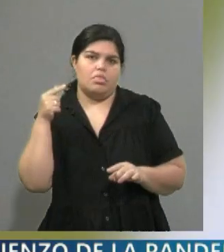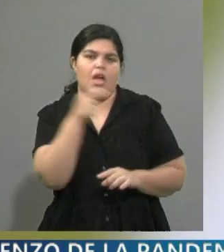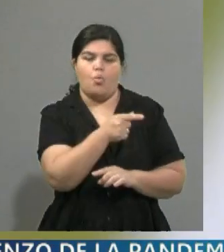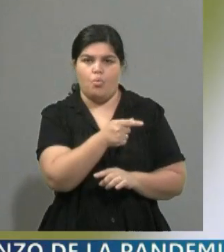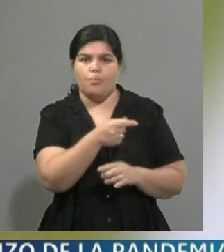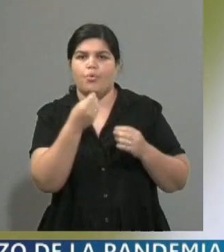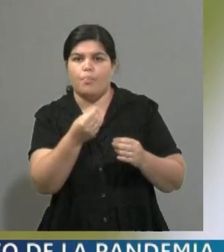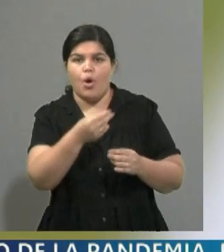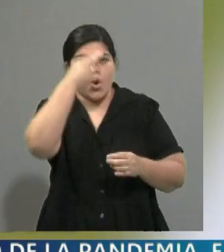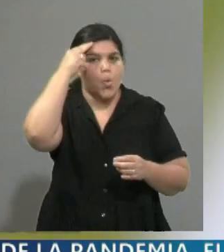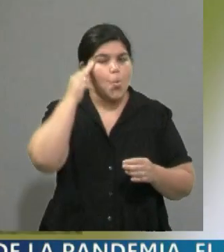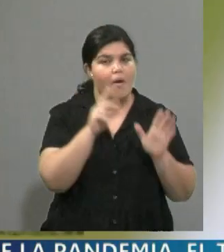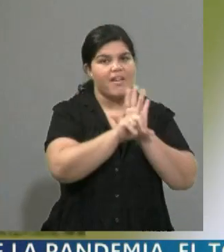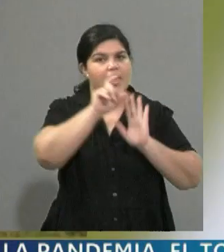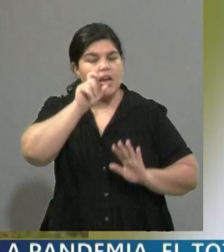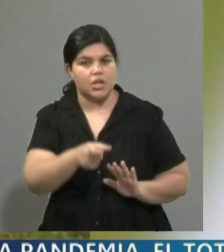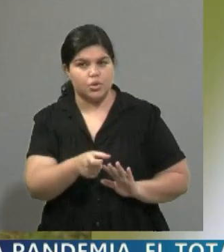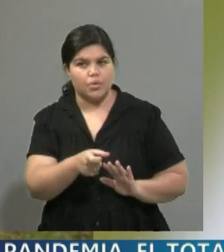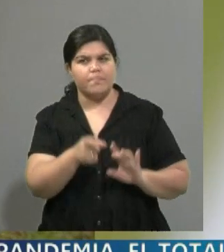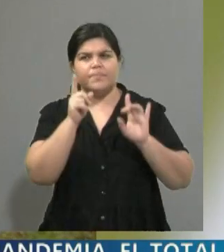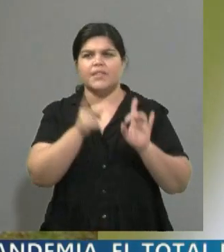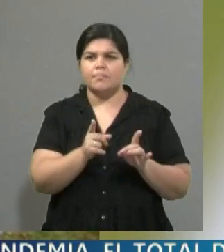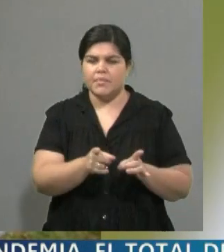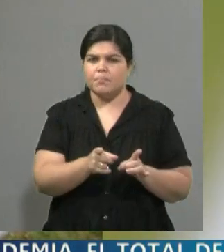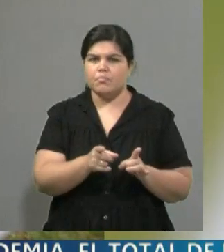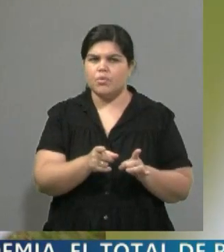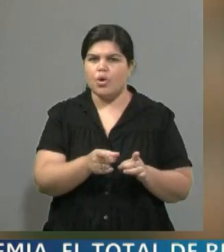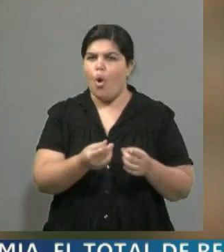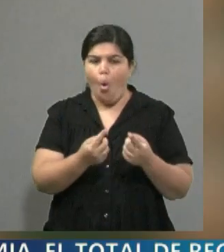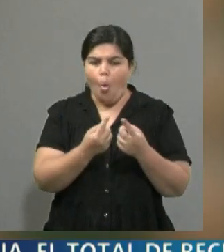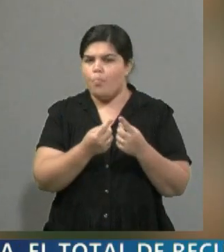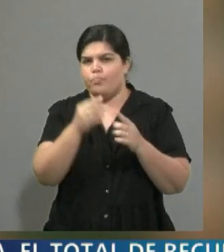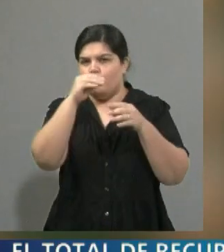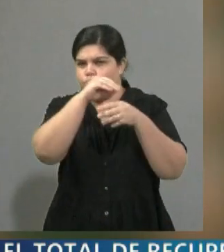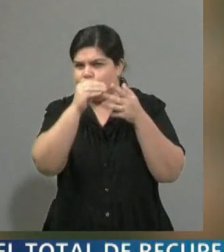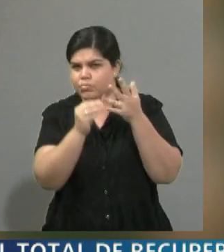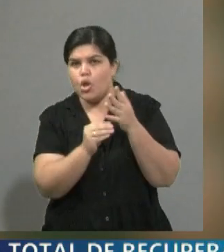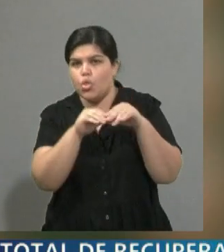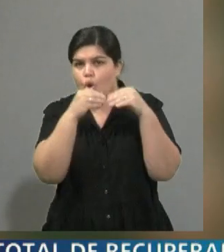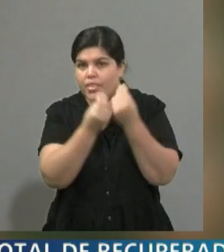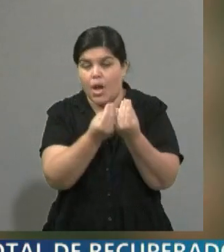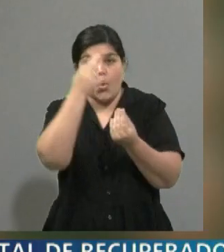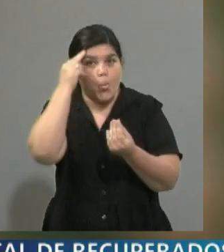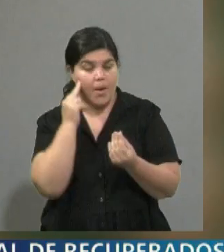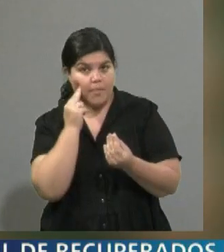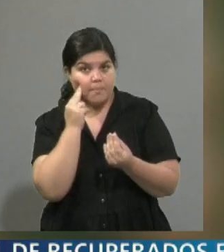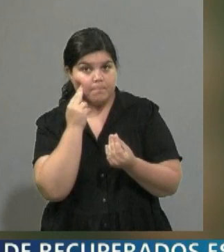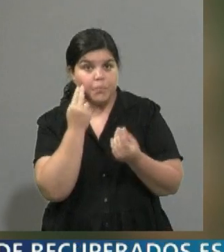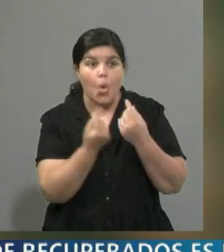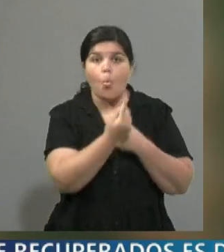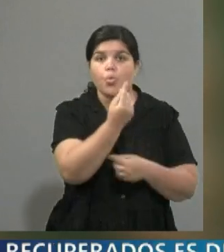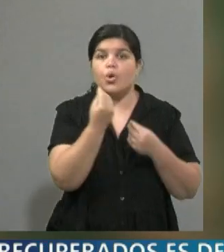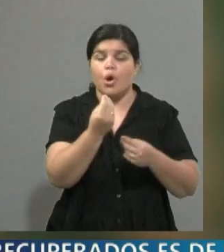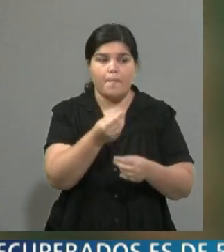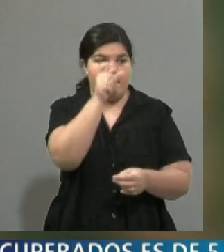delitos estarían lo que serían crímenes contra la humanidad. Justamente por la infusión de Jair Bolsonaro